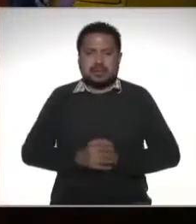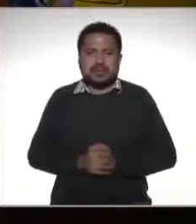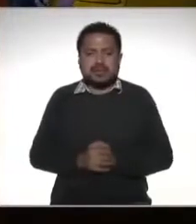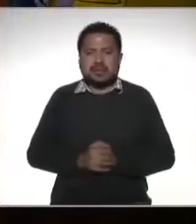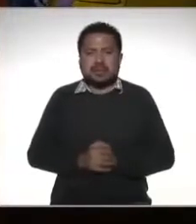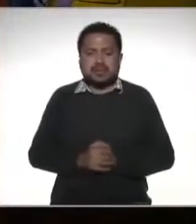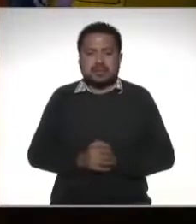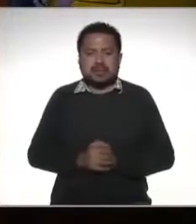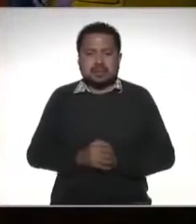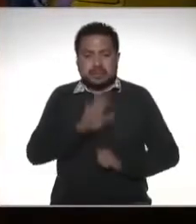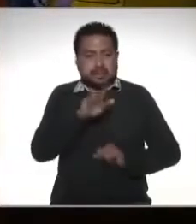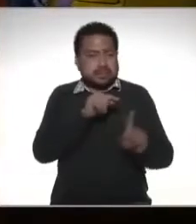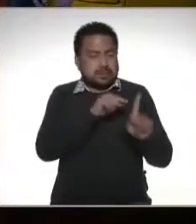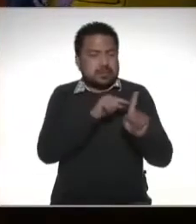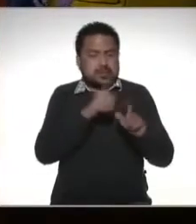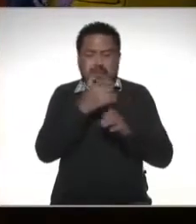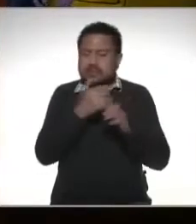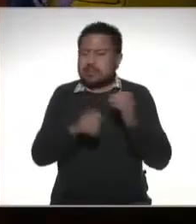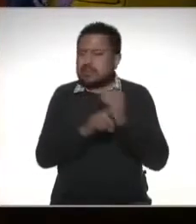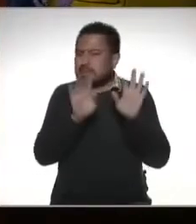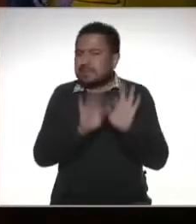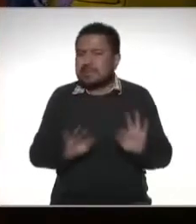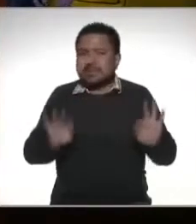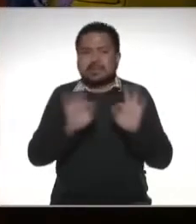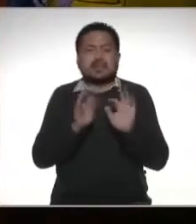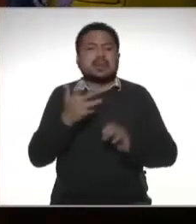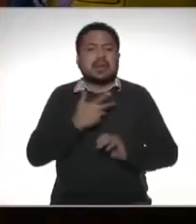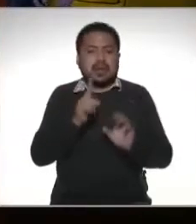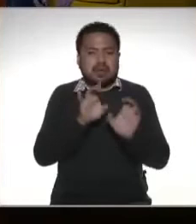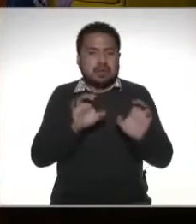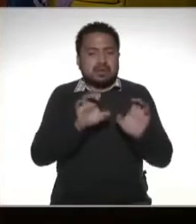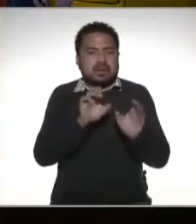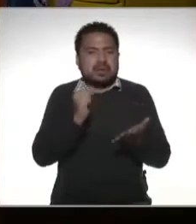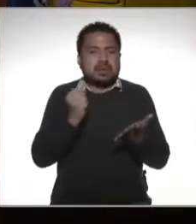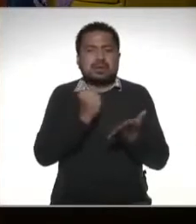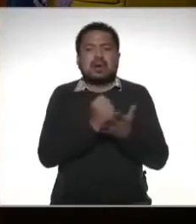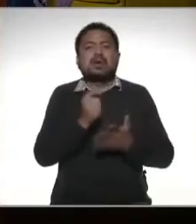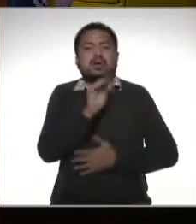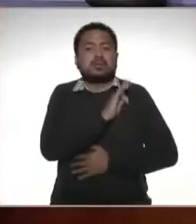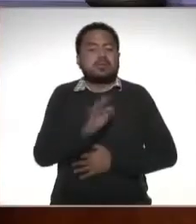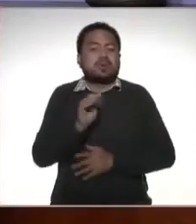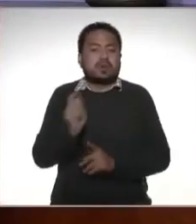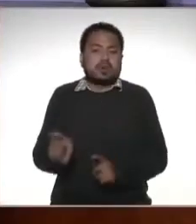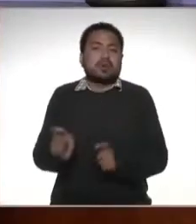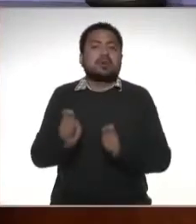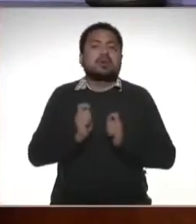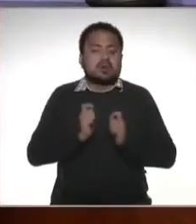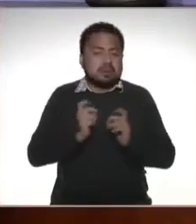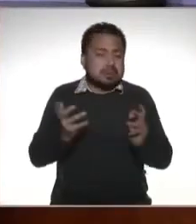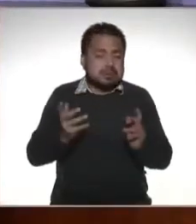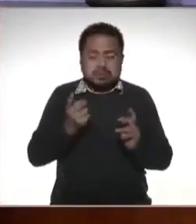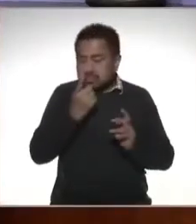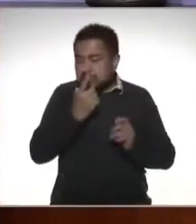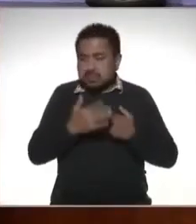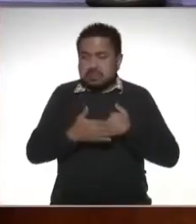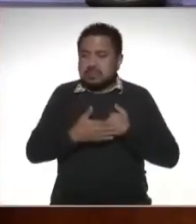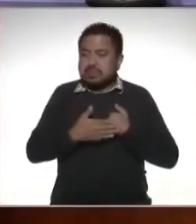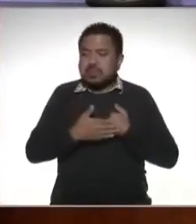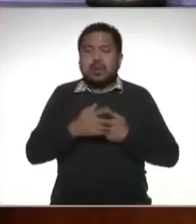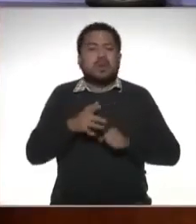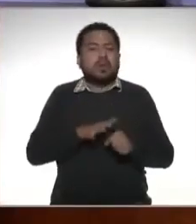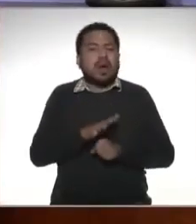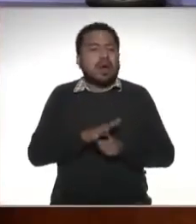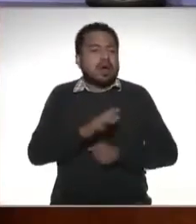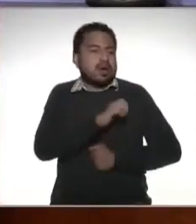bueno aquí hay una cosa muy importante hay una constancia que nos puede dar nos puede decir qué